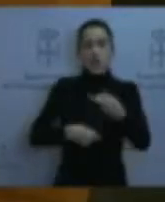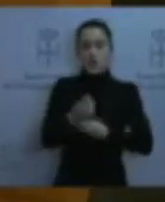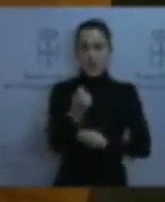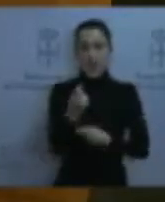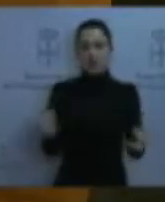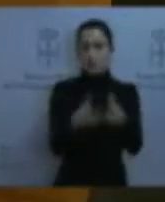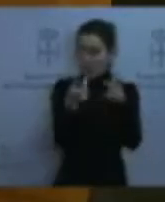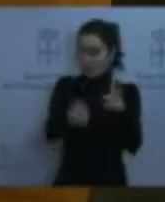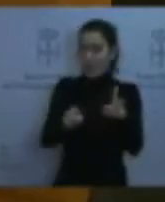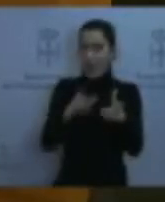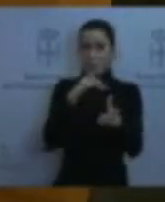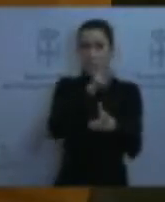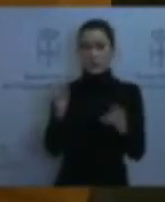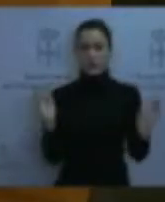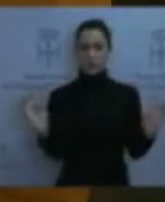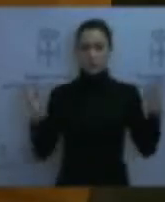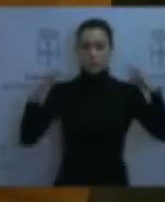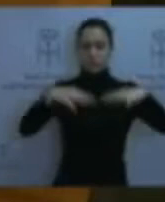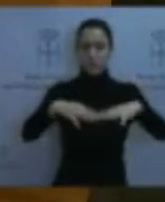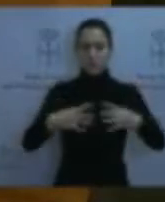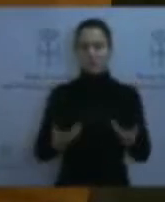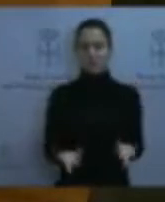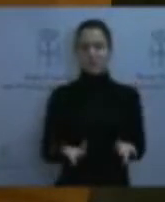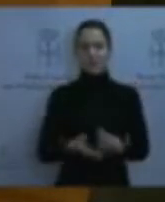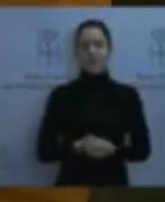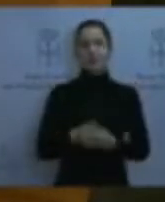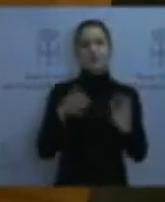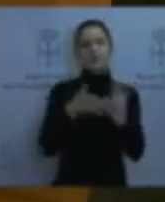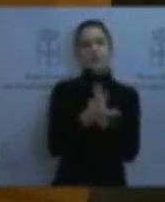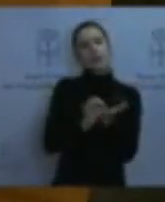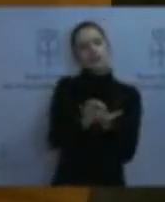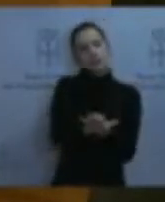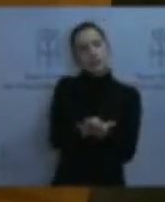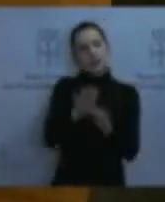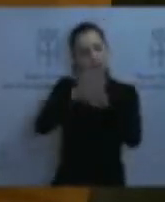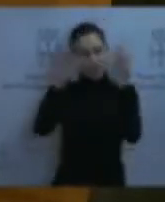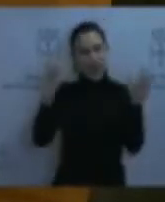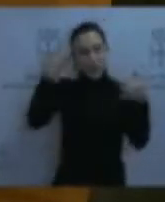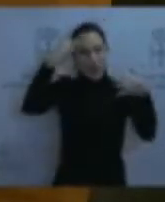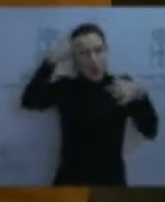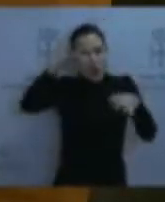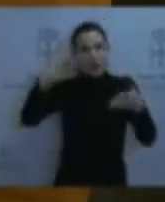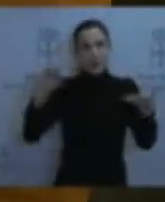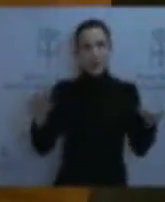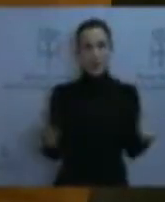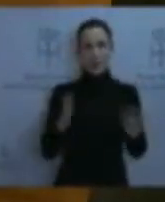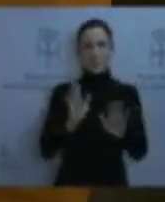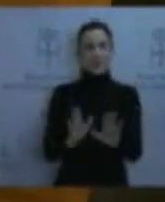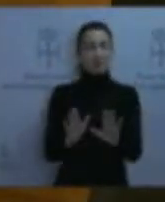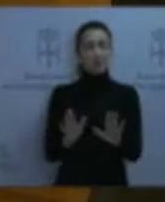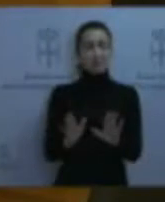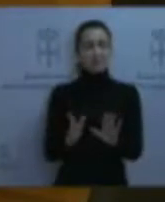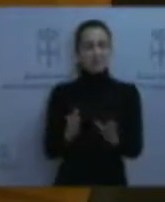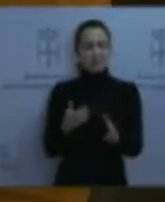Un servicio tan obvio que parece que es imposible que no les quepa entre sus propuestas,